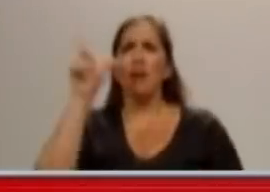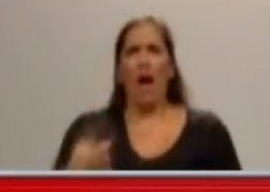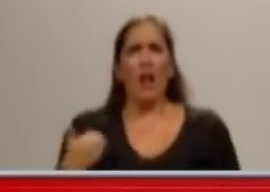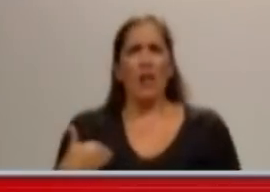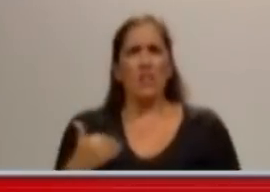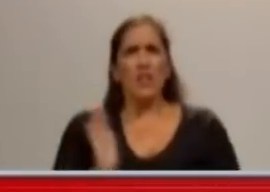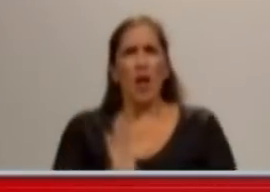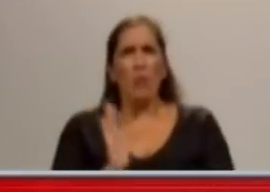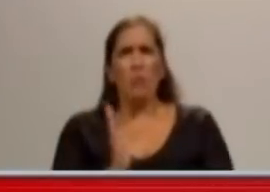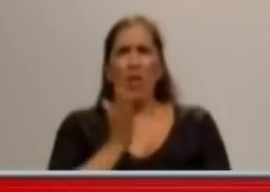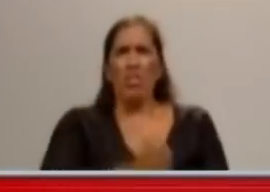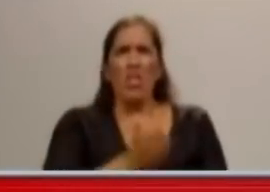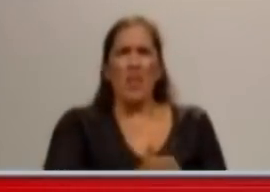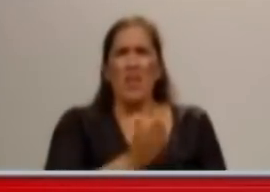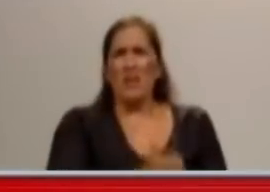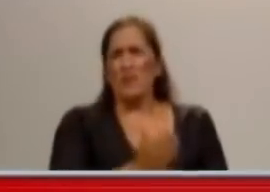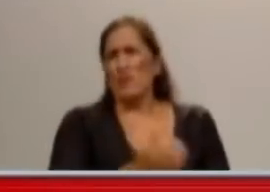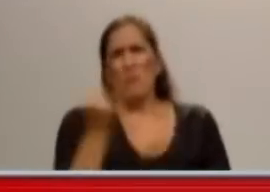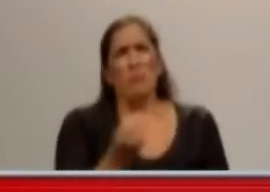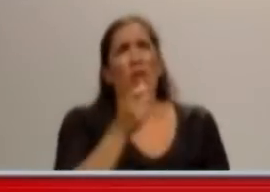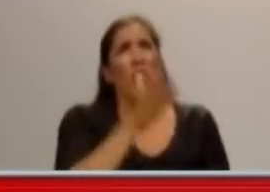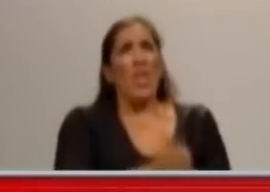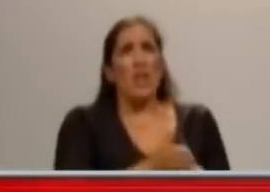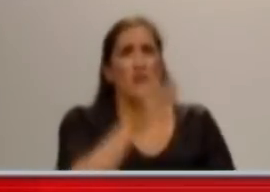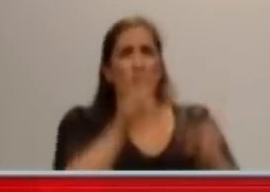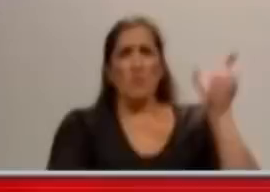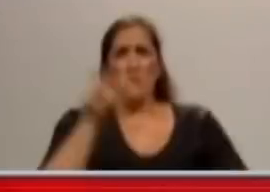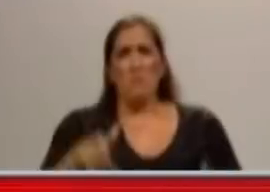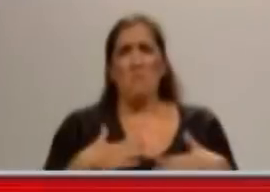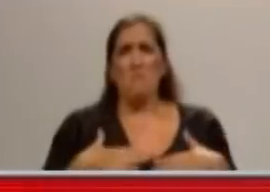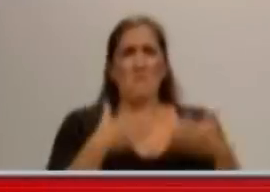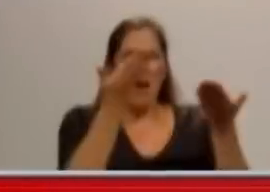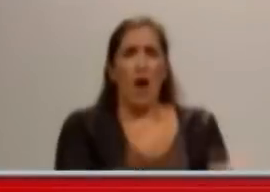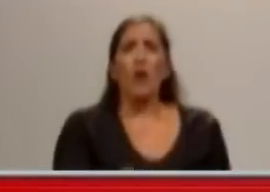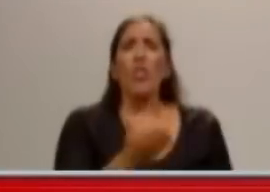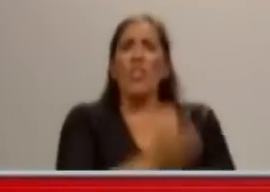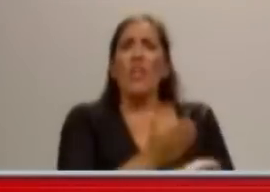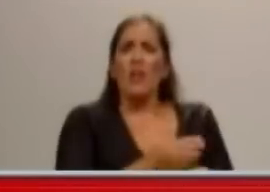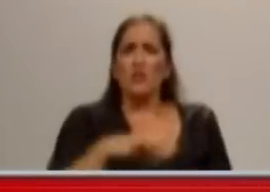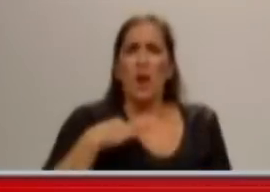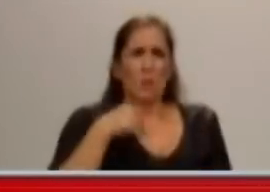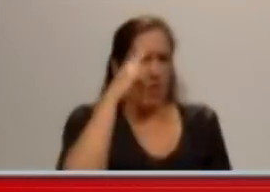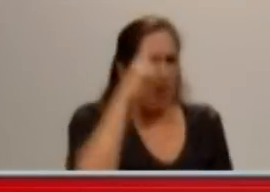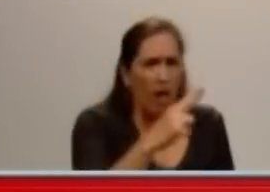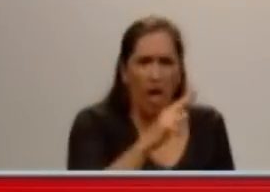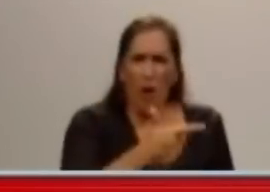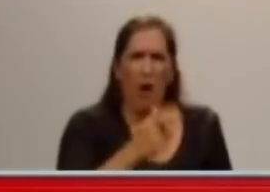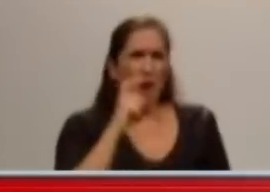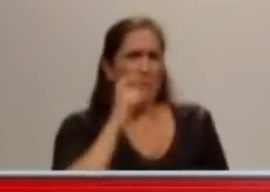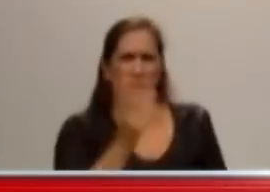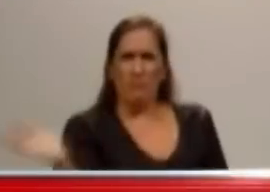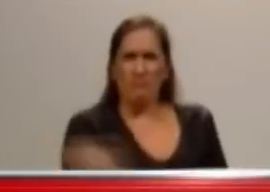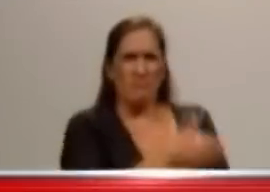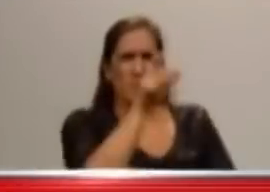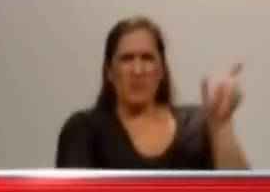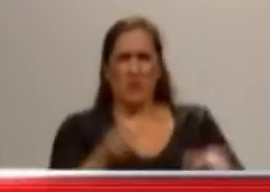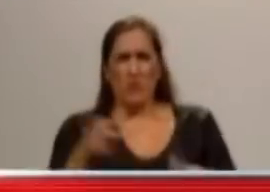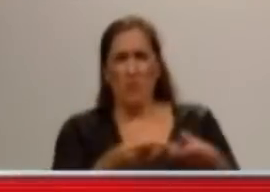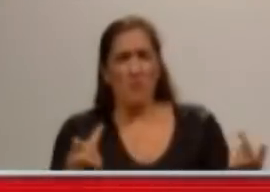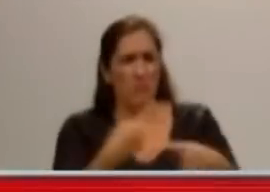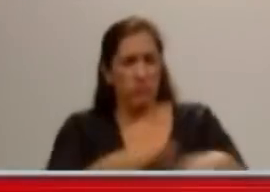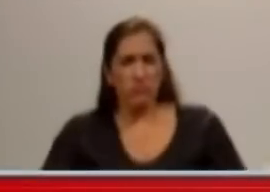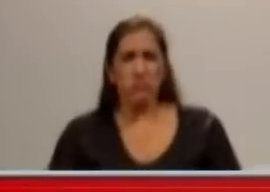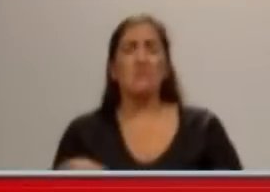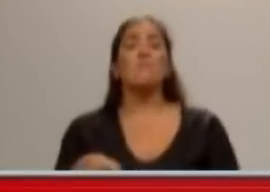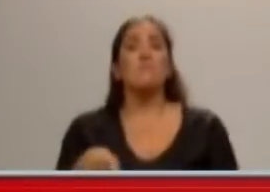Claro, claro. ¿No era el discurso que usted esperaba de la Presidenta? No, yo creo que era el... No, no, yo